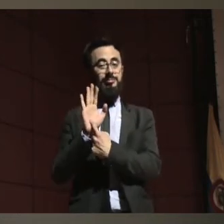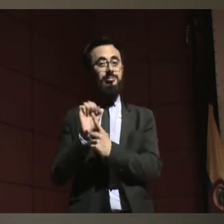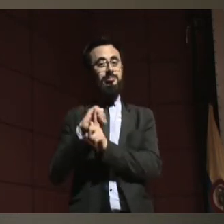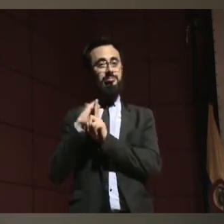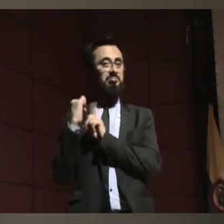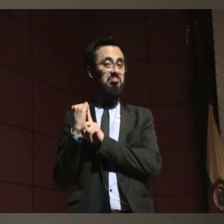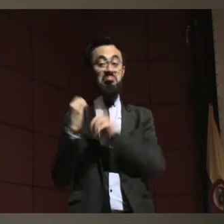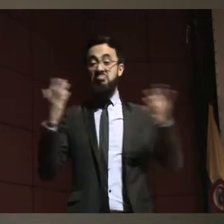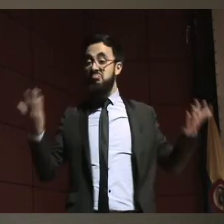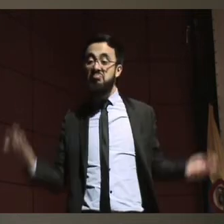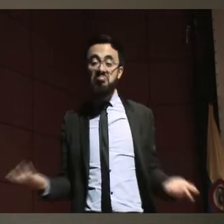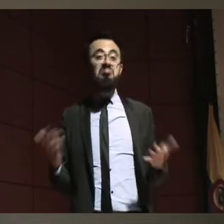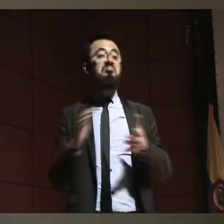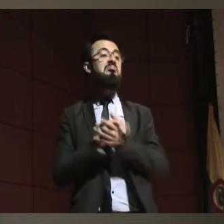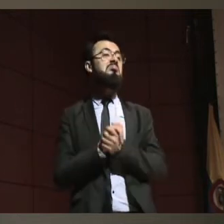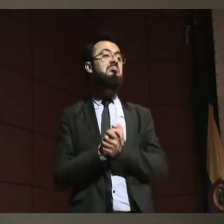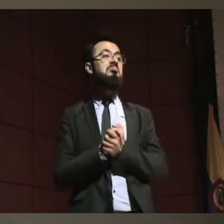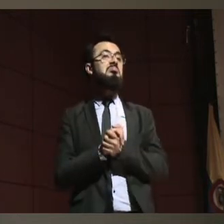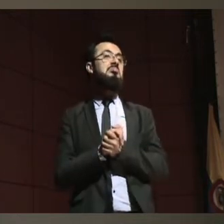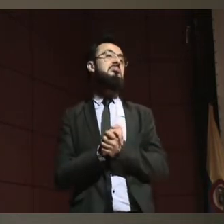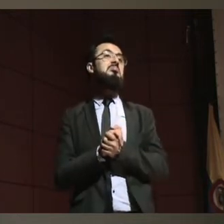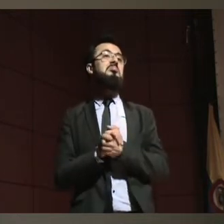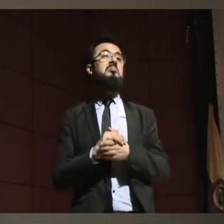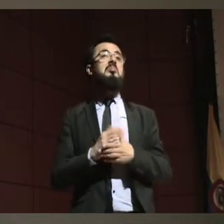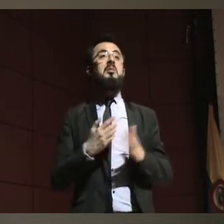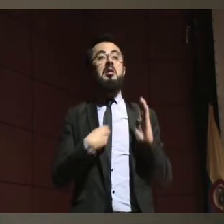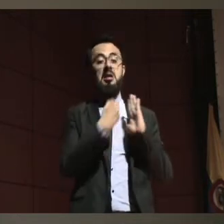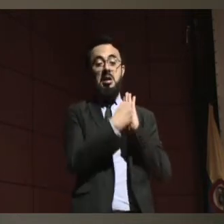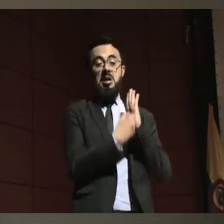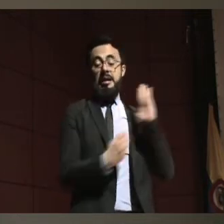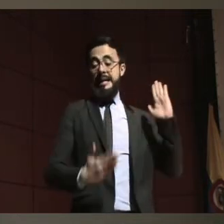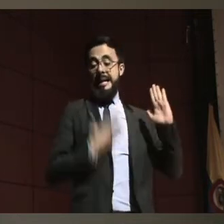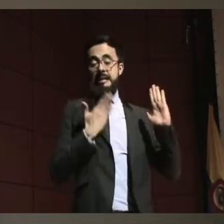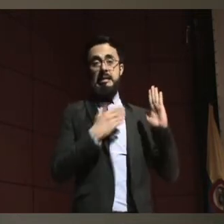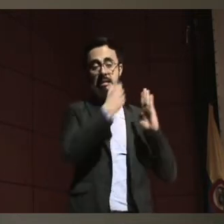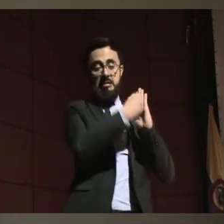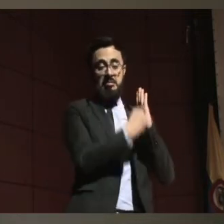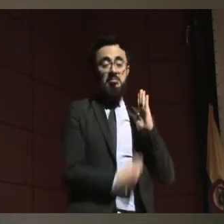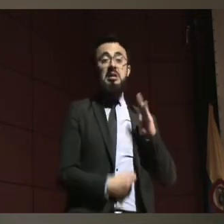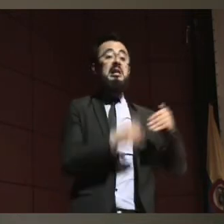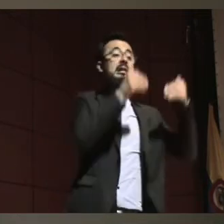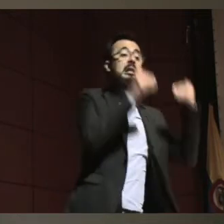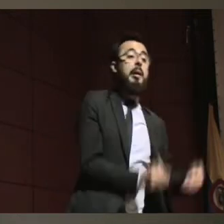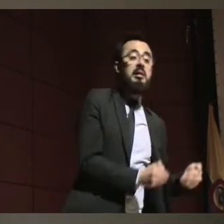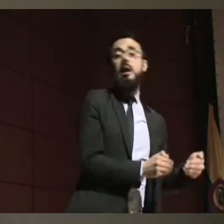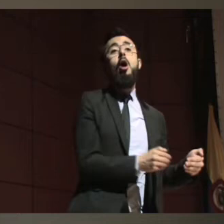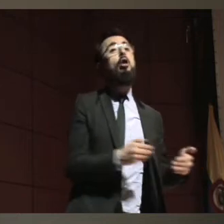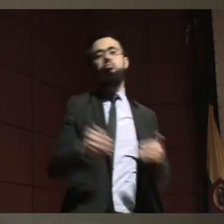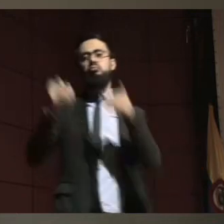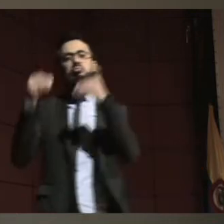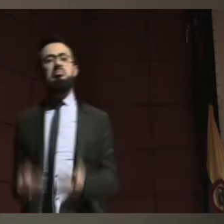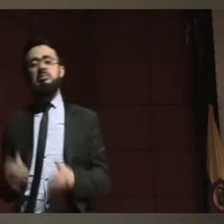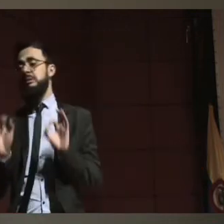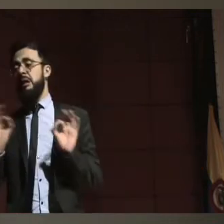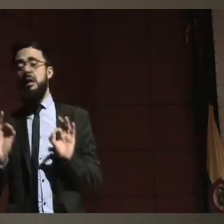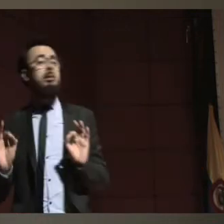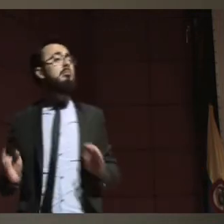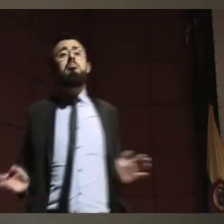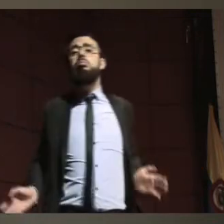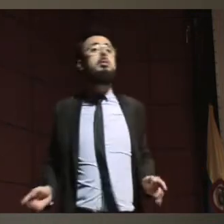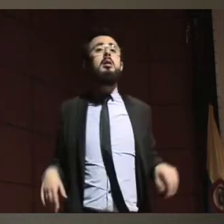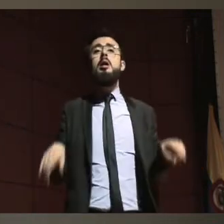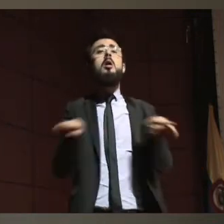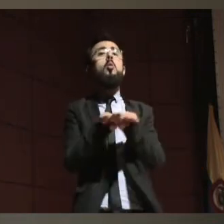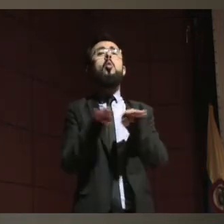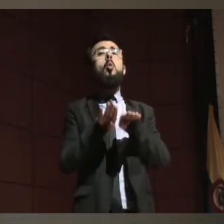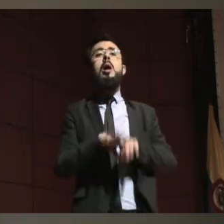tenga o no discapacidad, hacen que tenga que tomar las decisiones más, las mínimas y